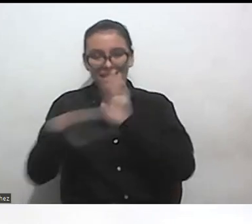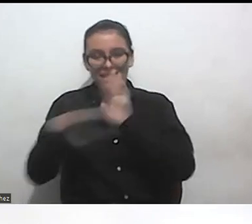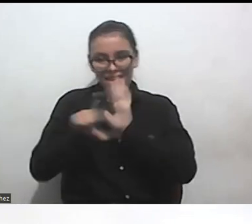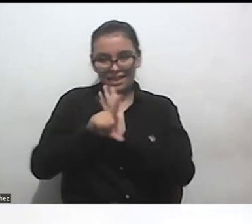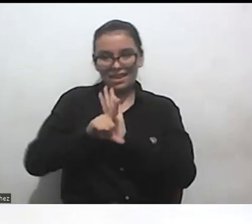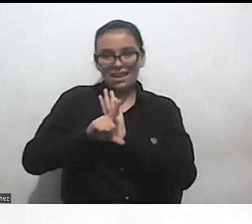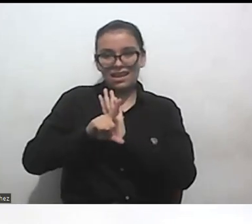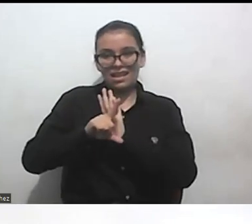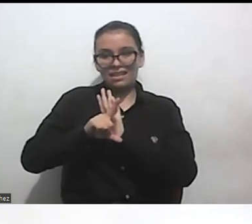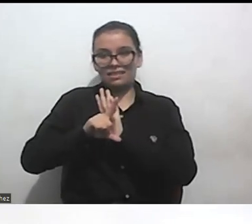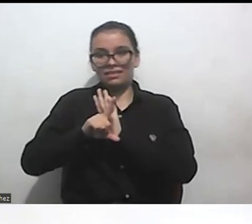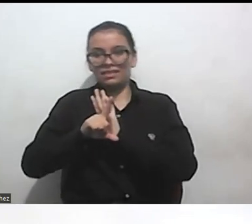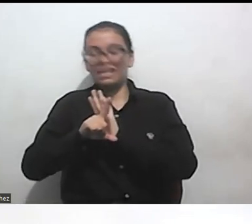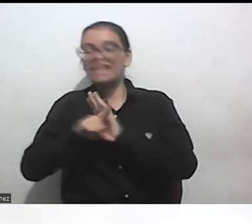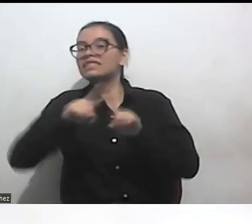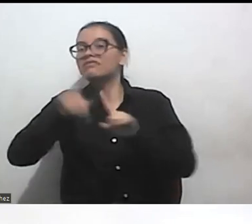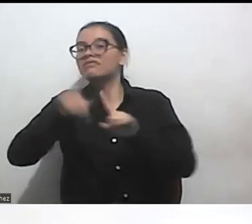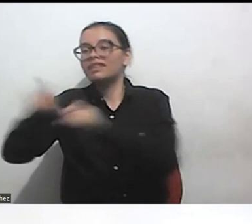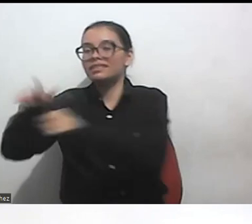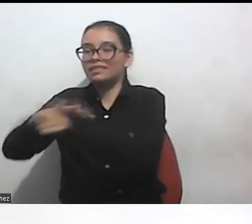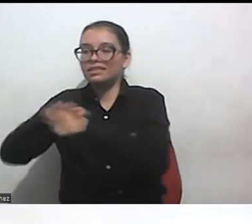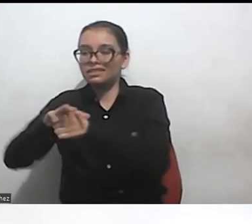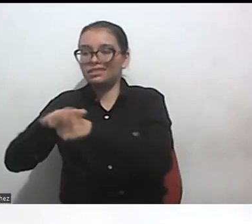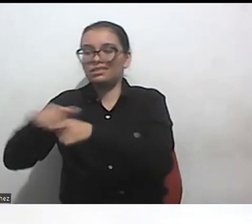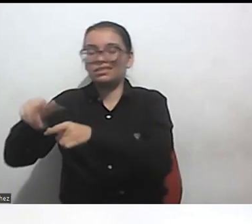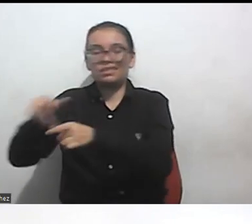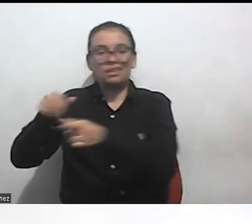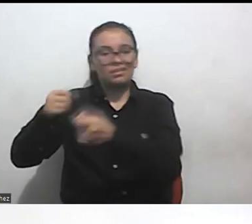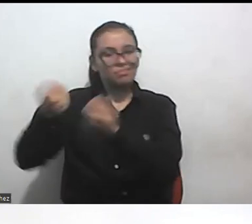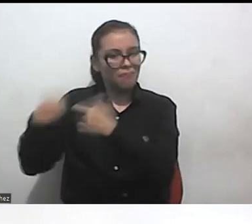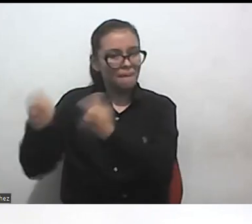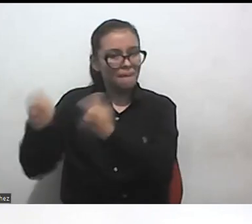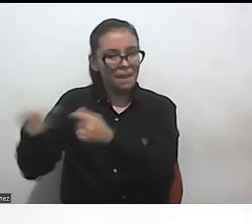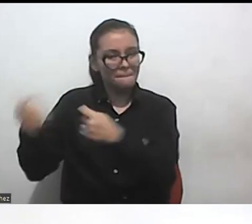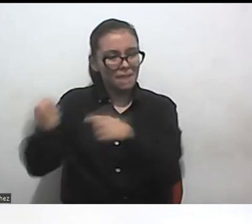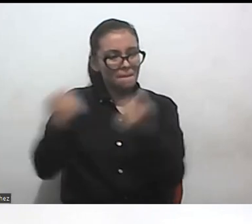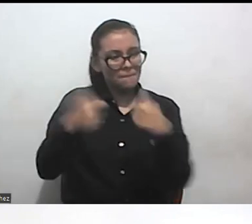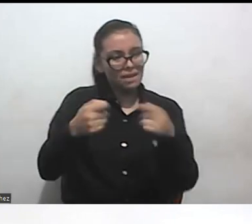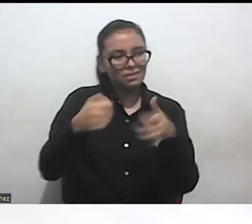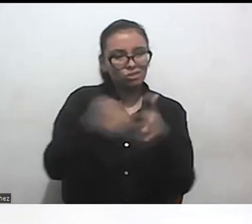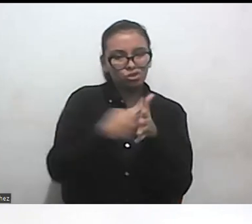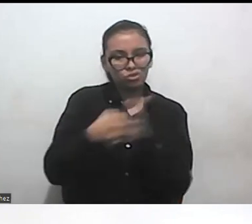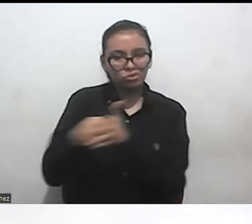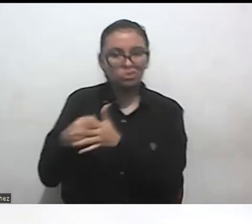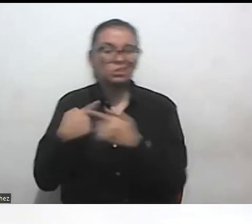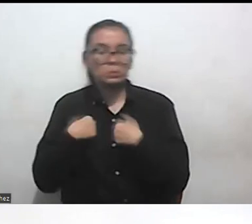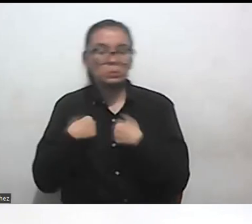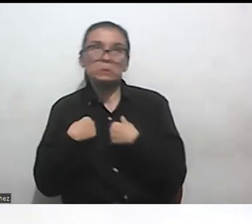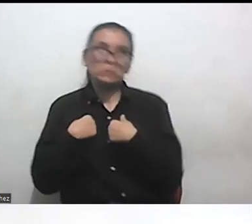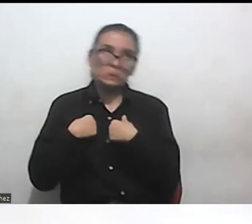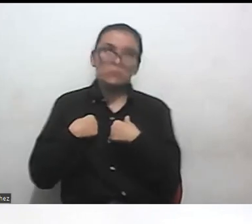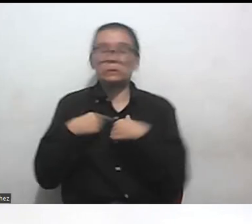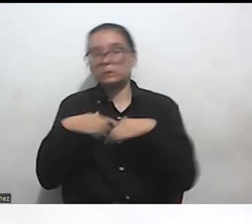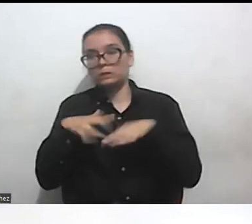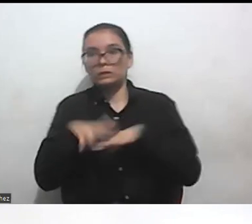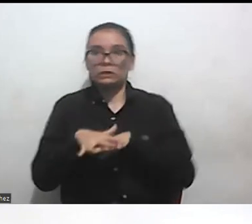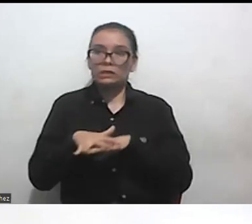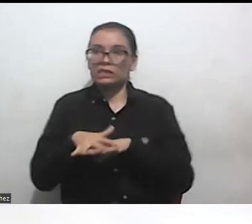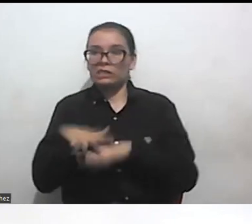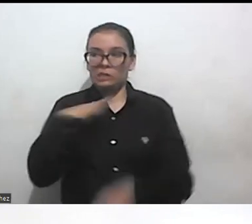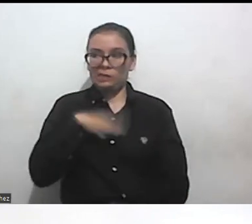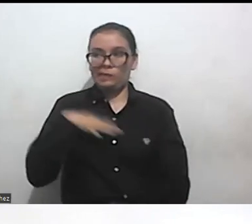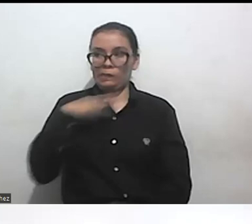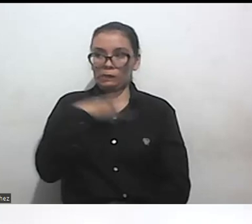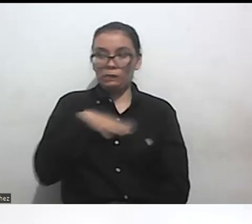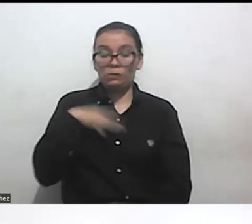diferentes movimientos entonces como que yo me paro en varias intersecciones incómodas y he tenido el chance de